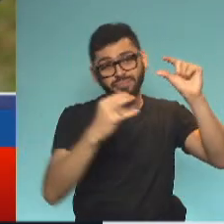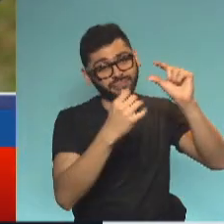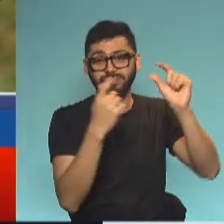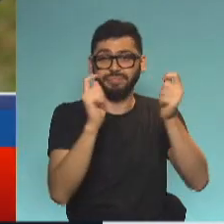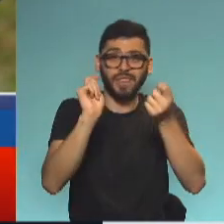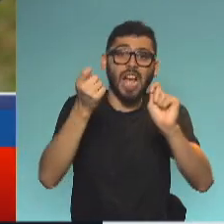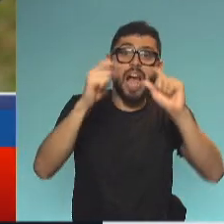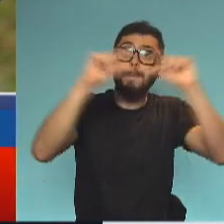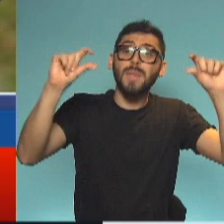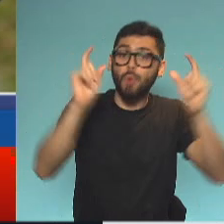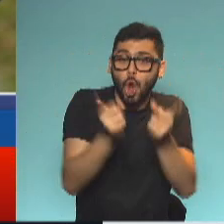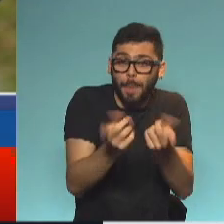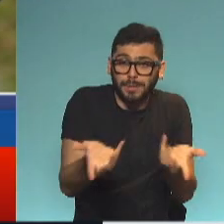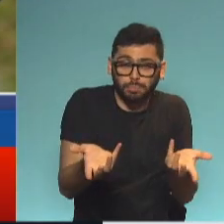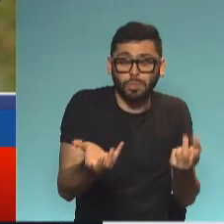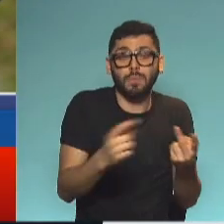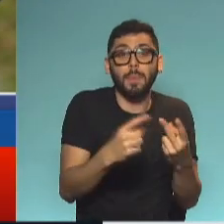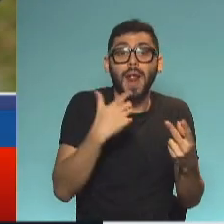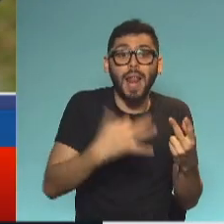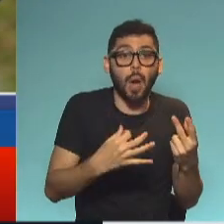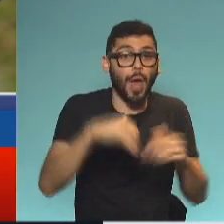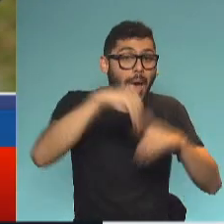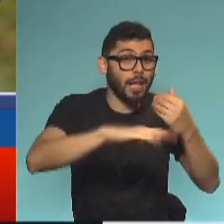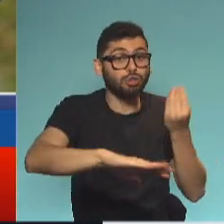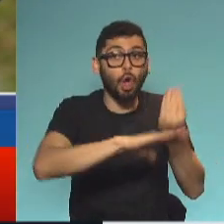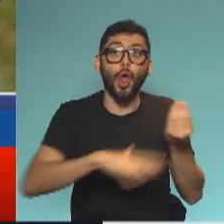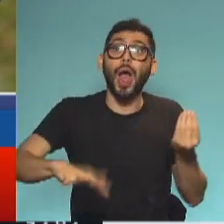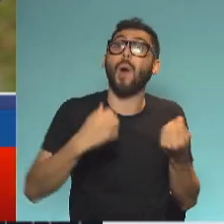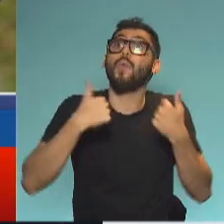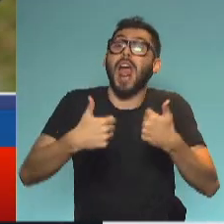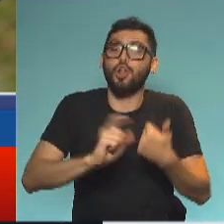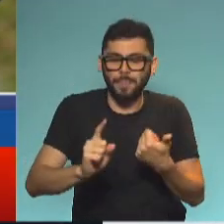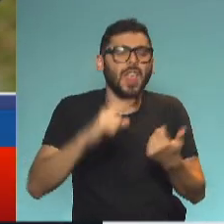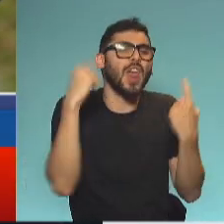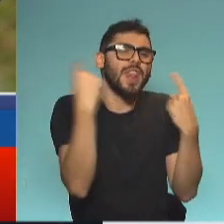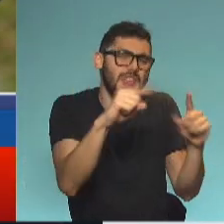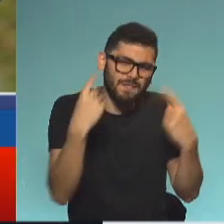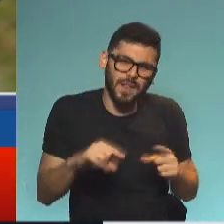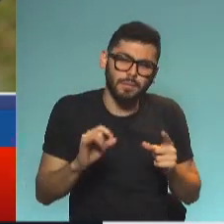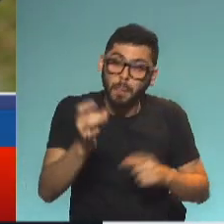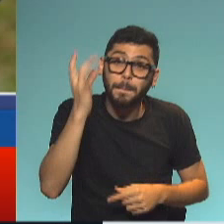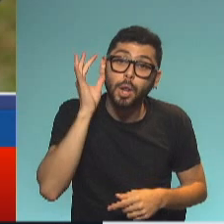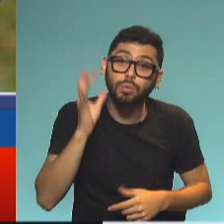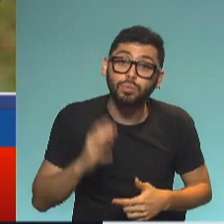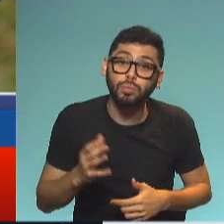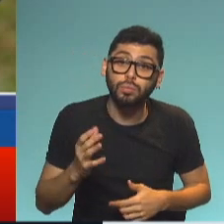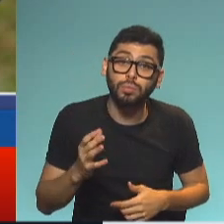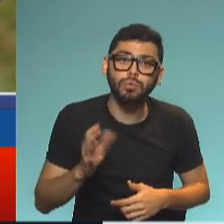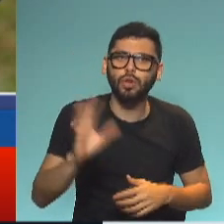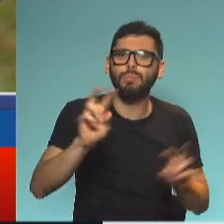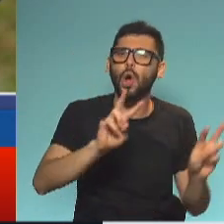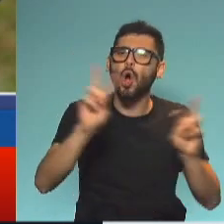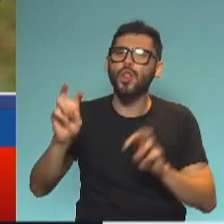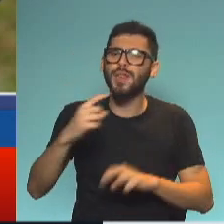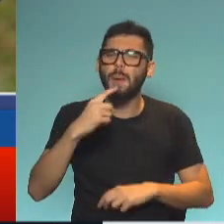democracia y para el entendimiento de los argentinos la elección de Pino. Más allá de las diferencias... Sí, perdón. No, no, vamos con el otro